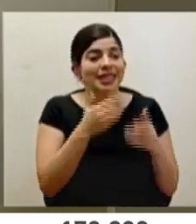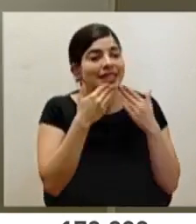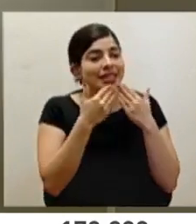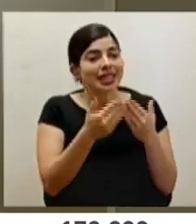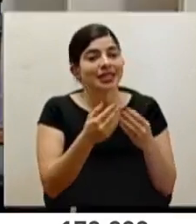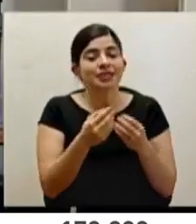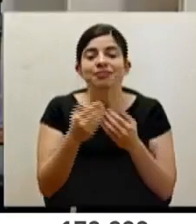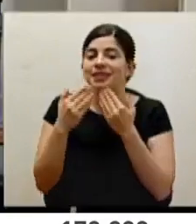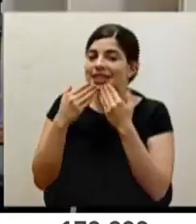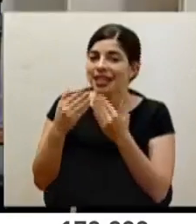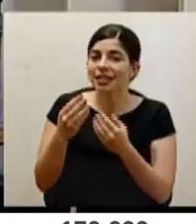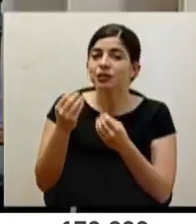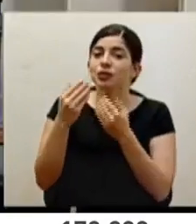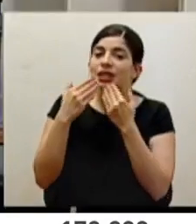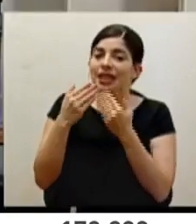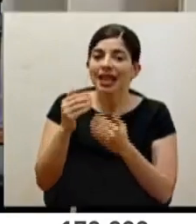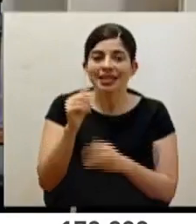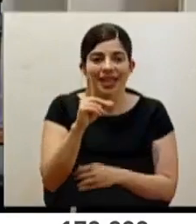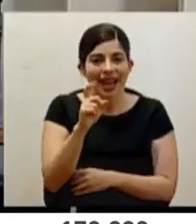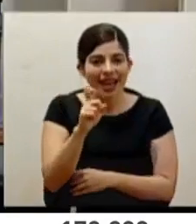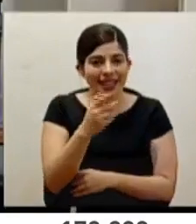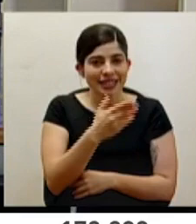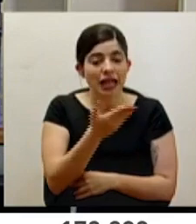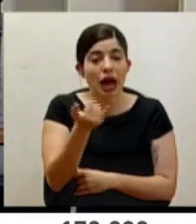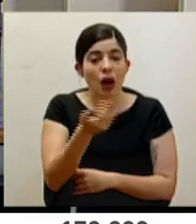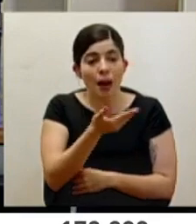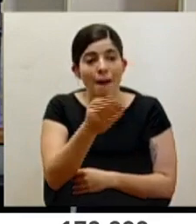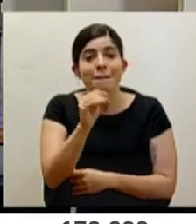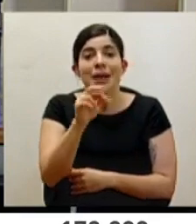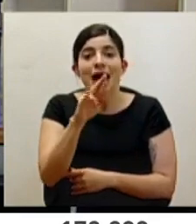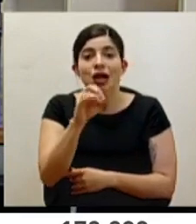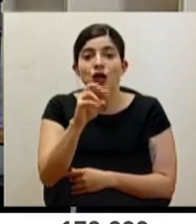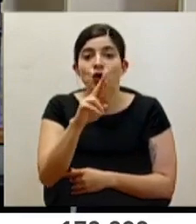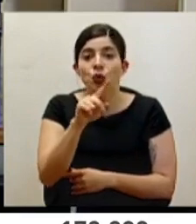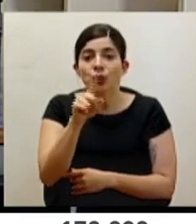Muchísimas gracias, don Alex. Doctor Mario Ruiz, a continuación.